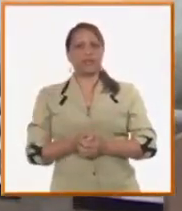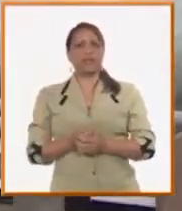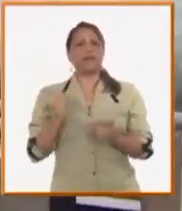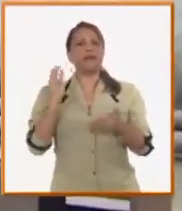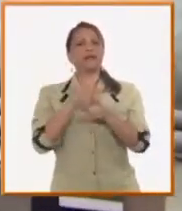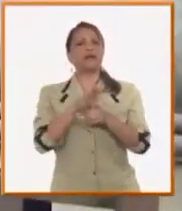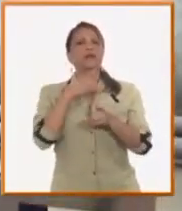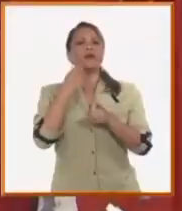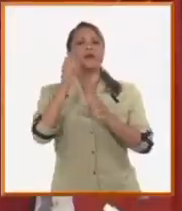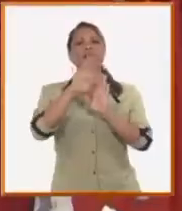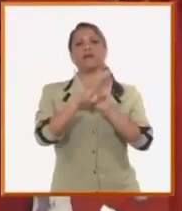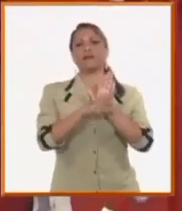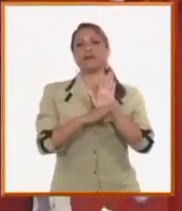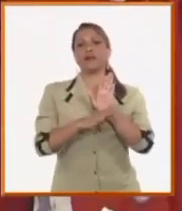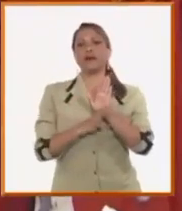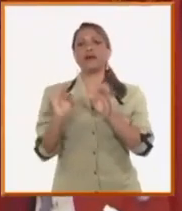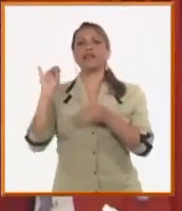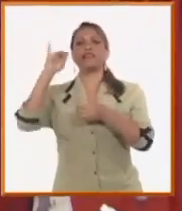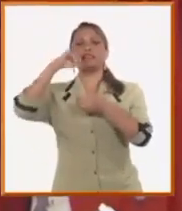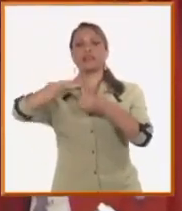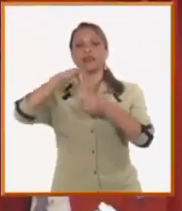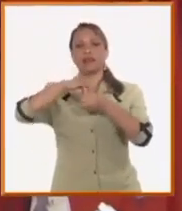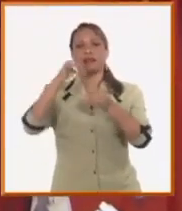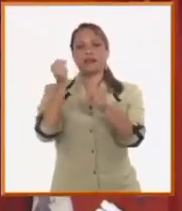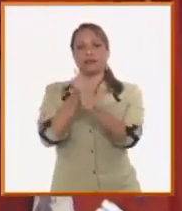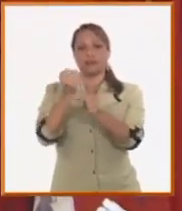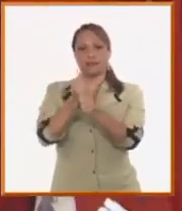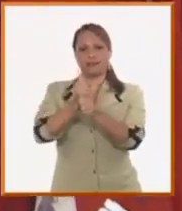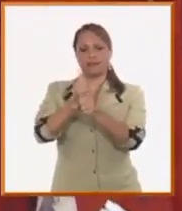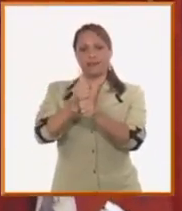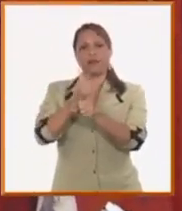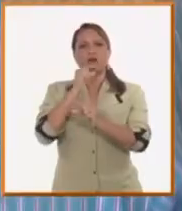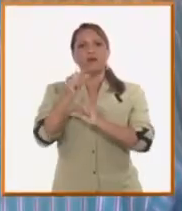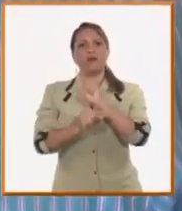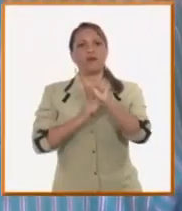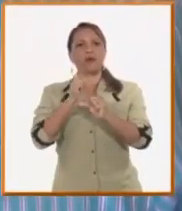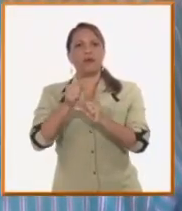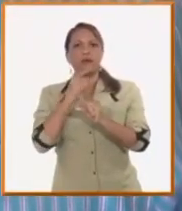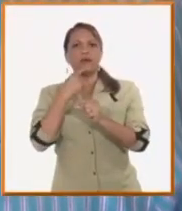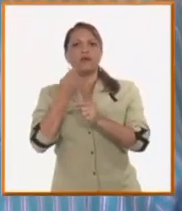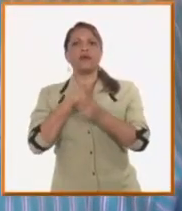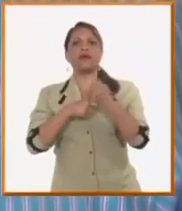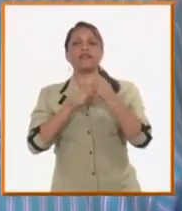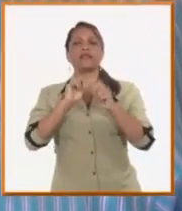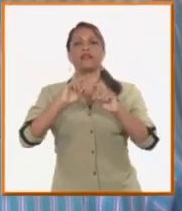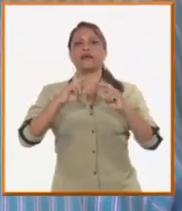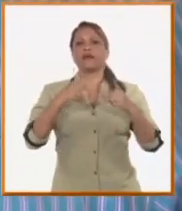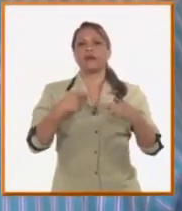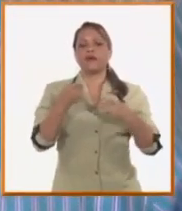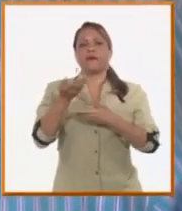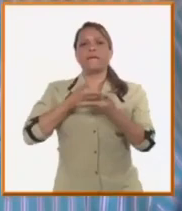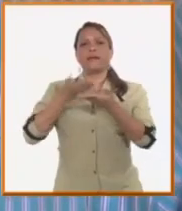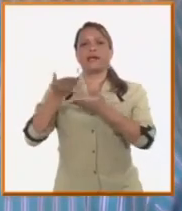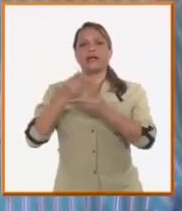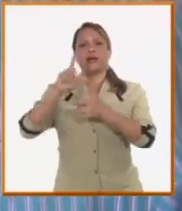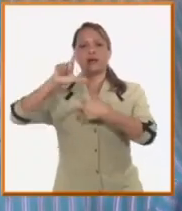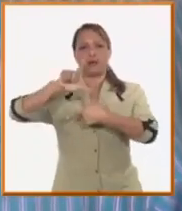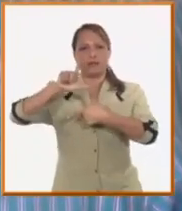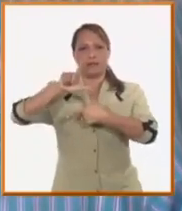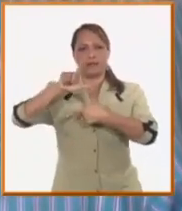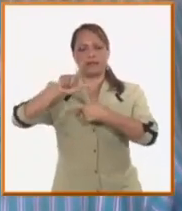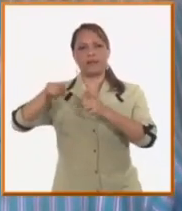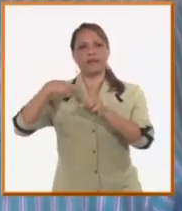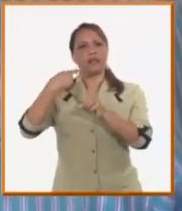programa integral de trabajo para retomar el mercado latinoamericano asociado con